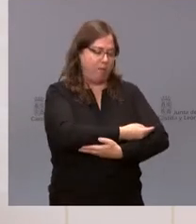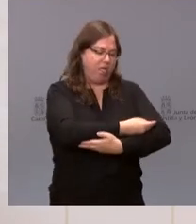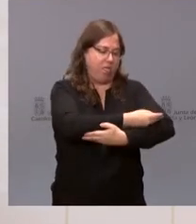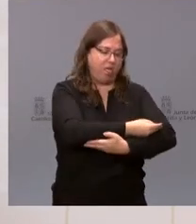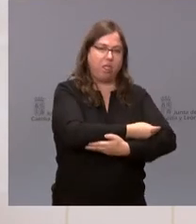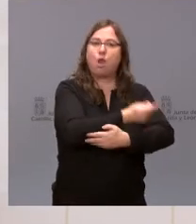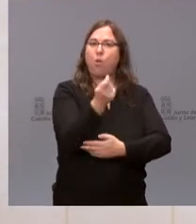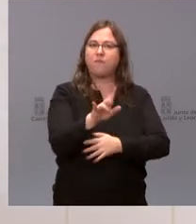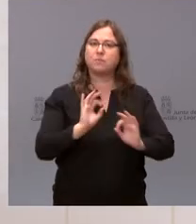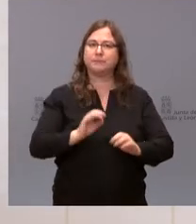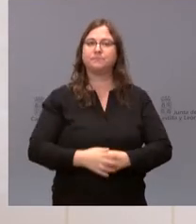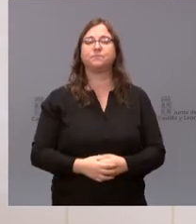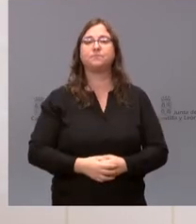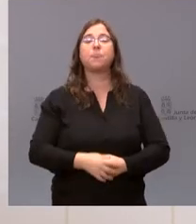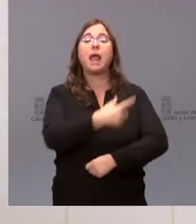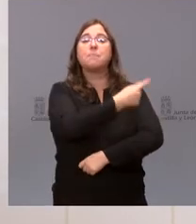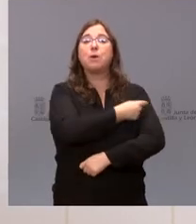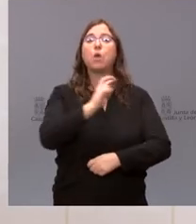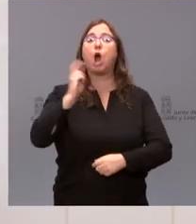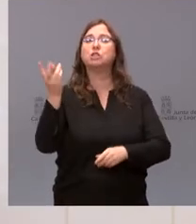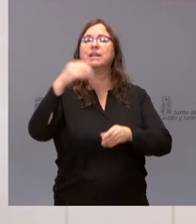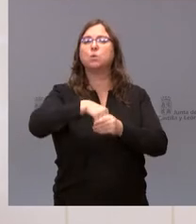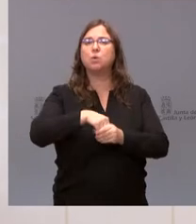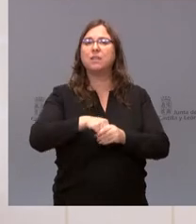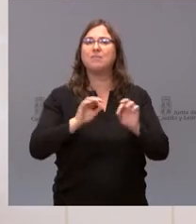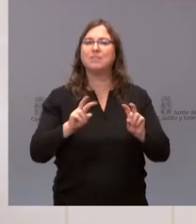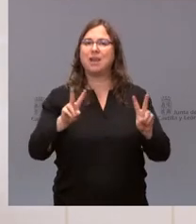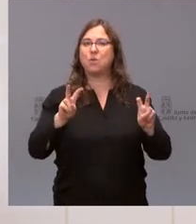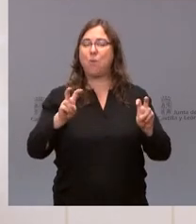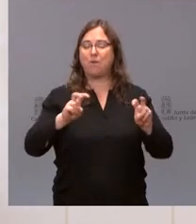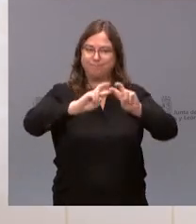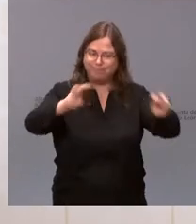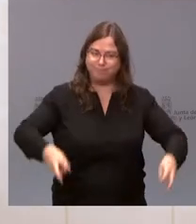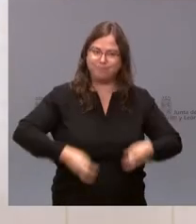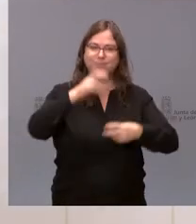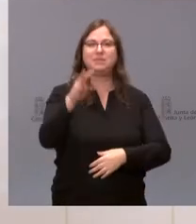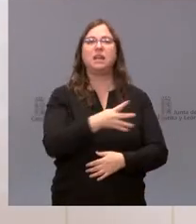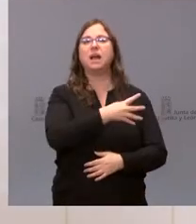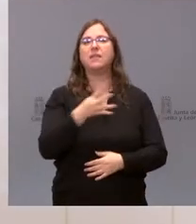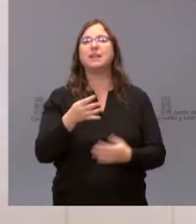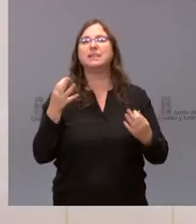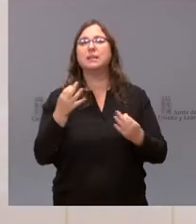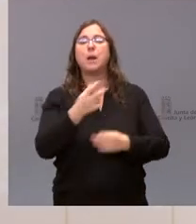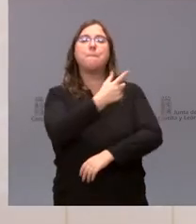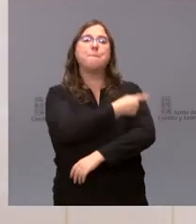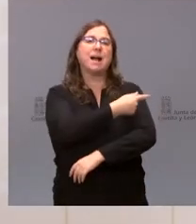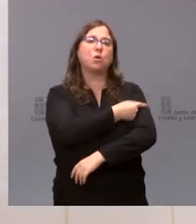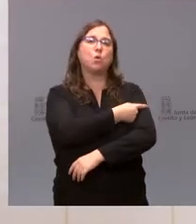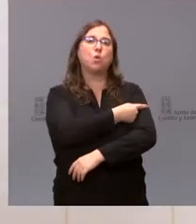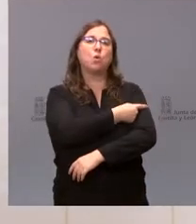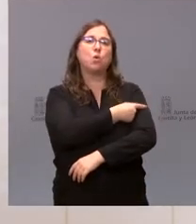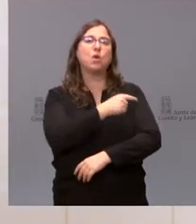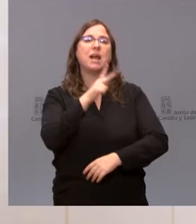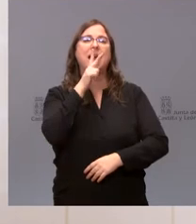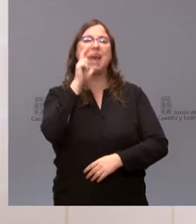nacidos. Otras vacunas que se incorporan en la actualización de nuestro calendario es la del herpes